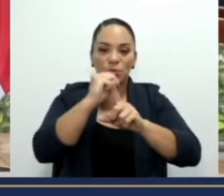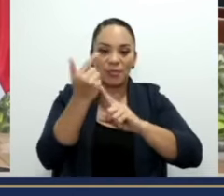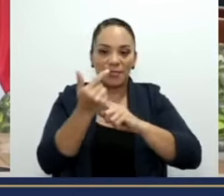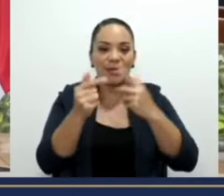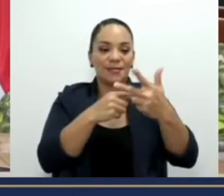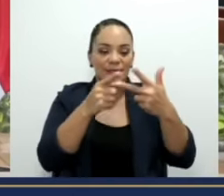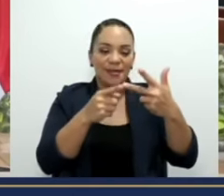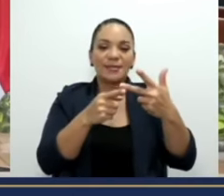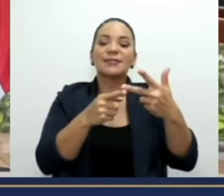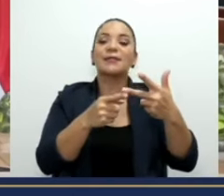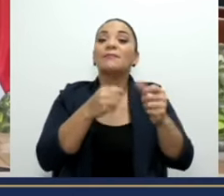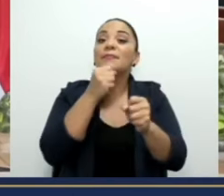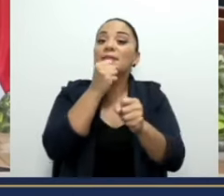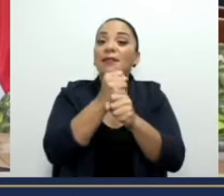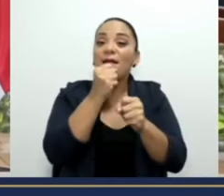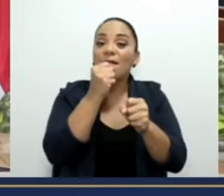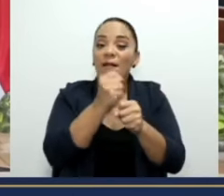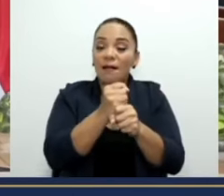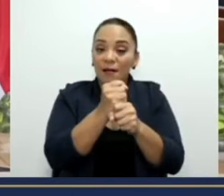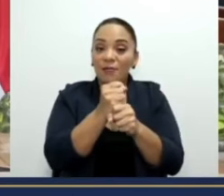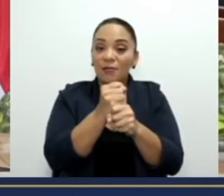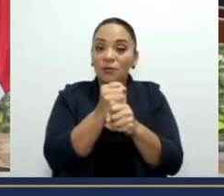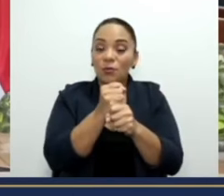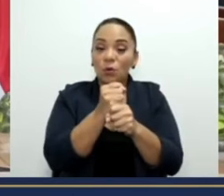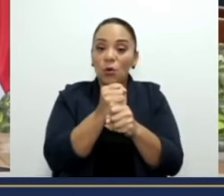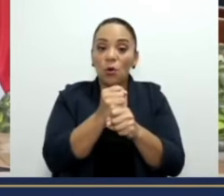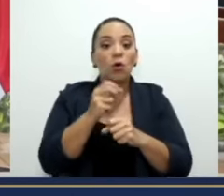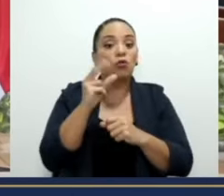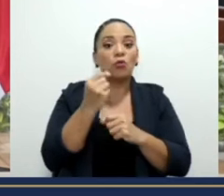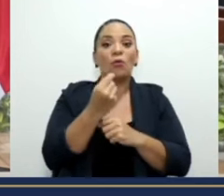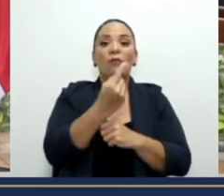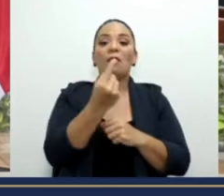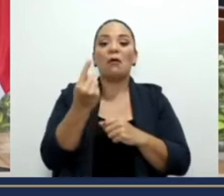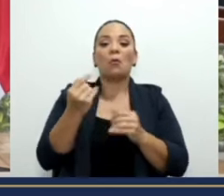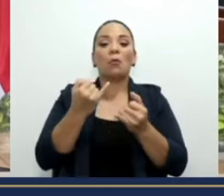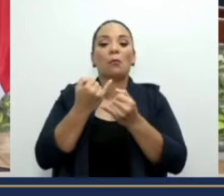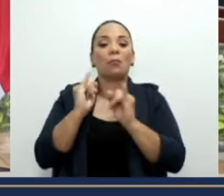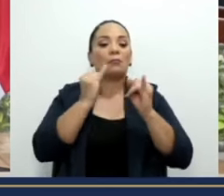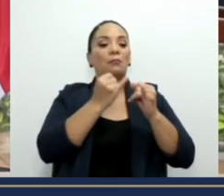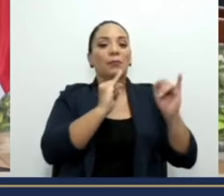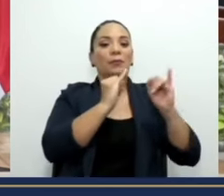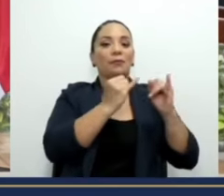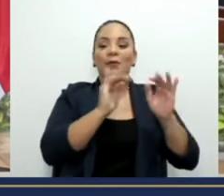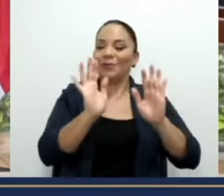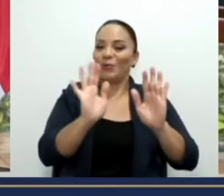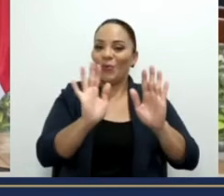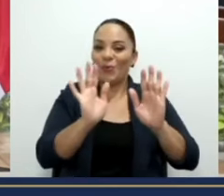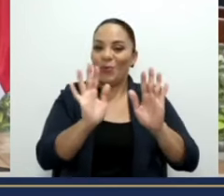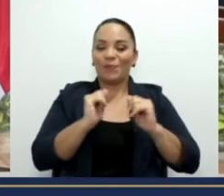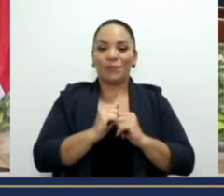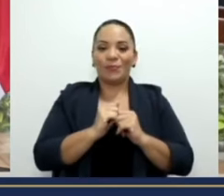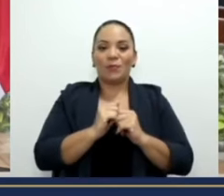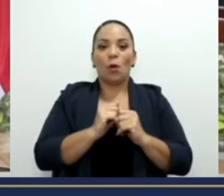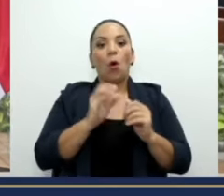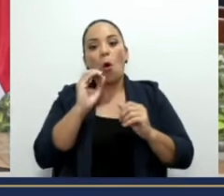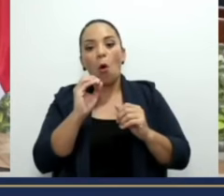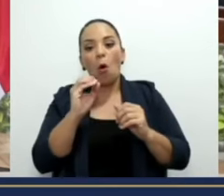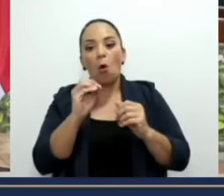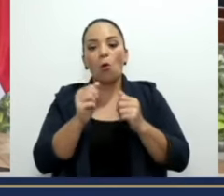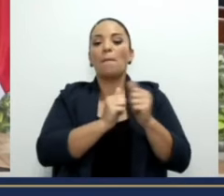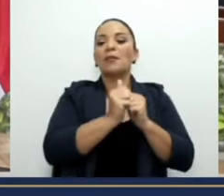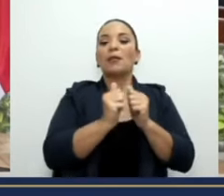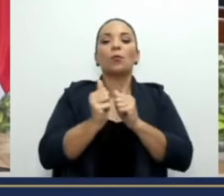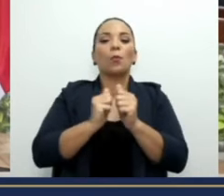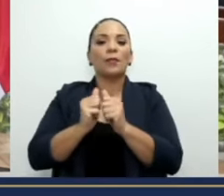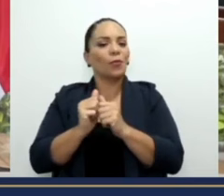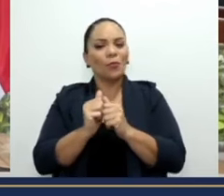están trabajando, no cada quien por su lado, ni si mucho menos compitiendo con ellas, sino